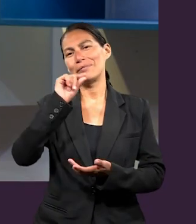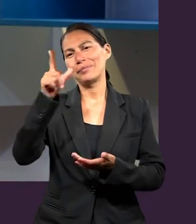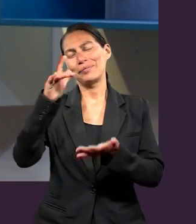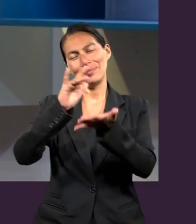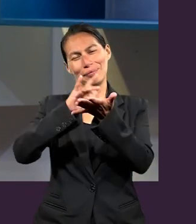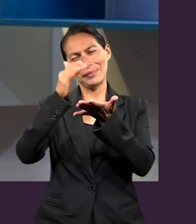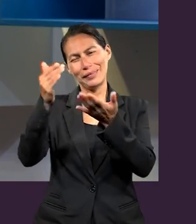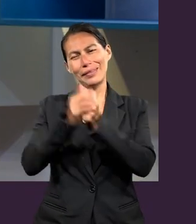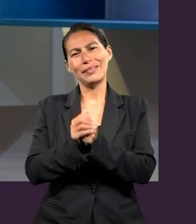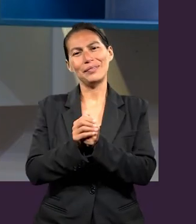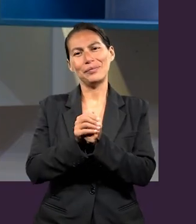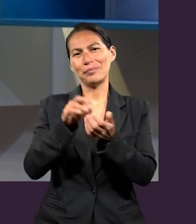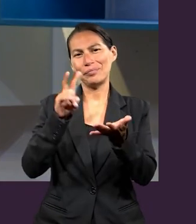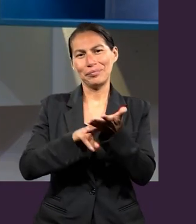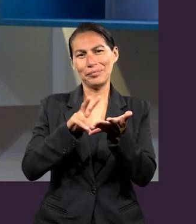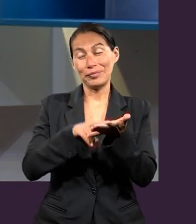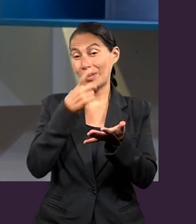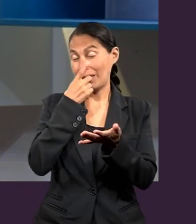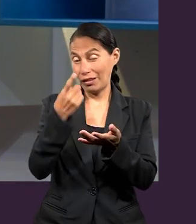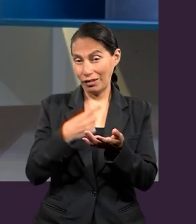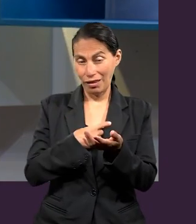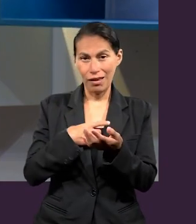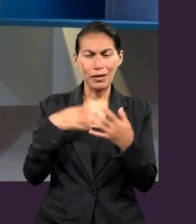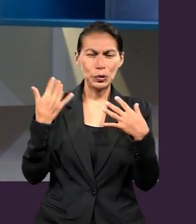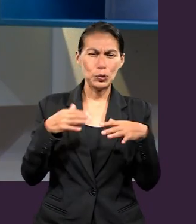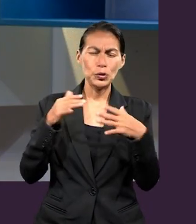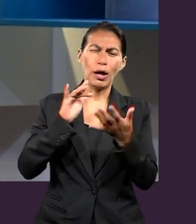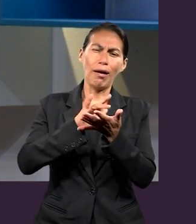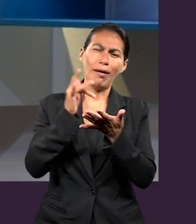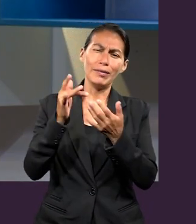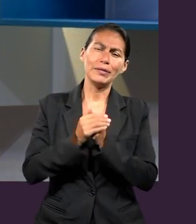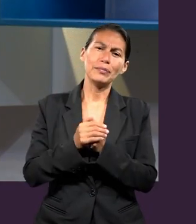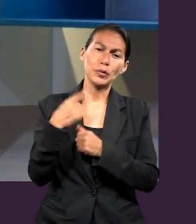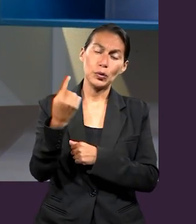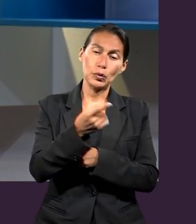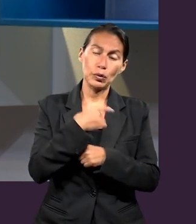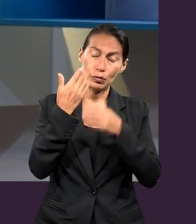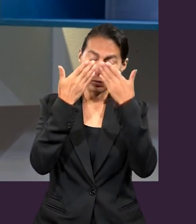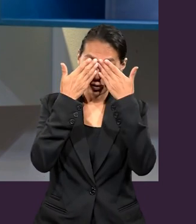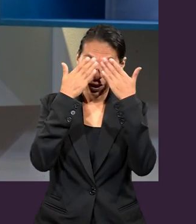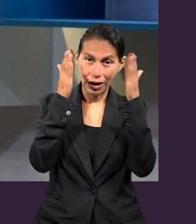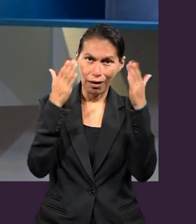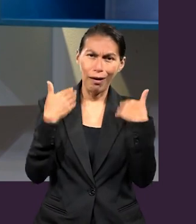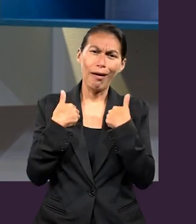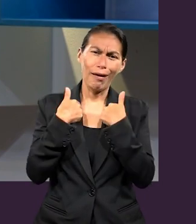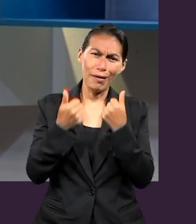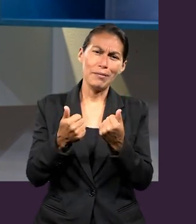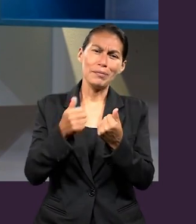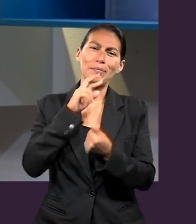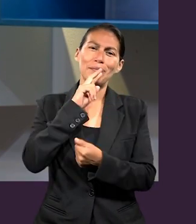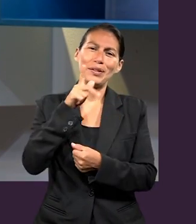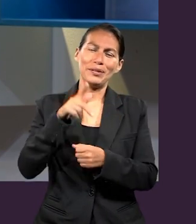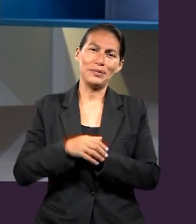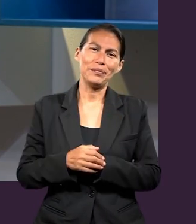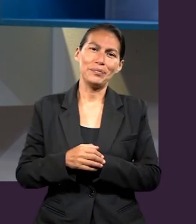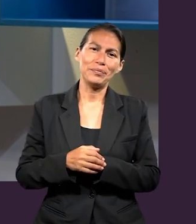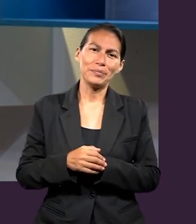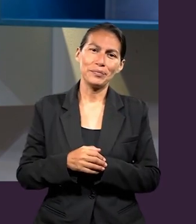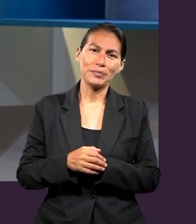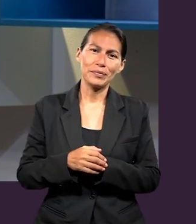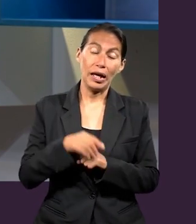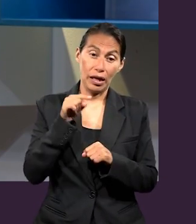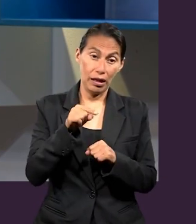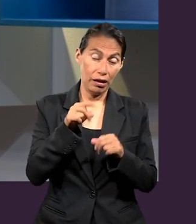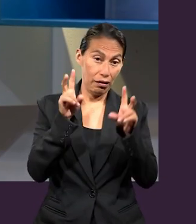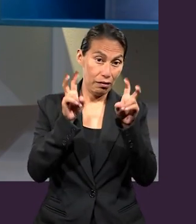Nuevamente agradecemos a nuestro experto por esta valiosa aportación, que sin duda nos va a ayudar a tener un mejor entendimiento y claridad